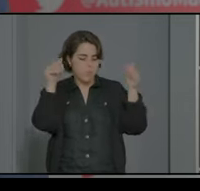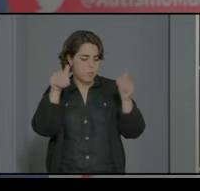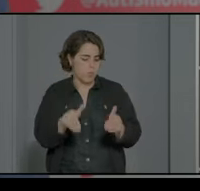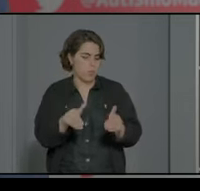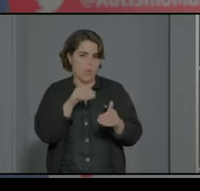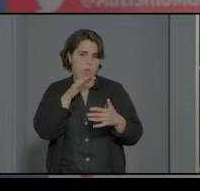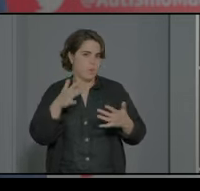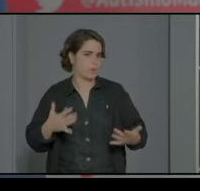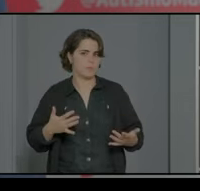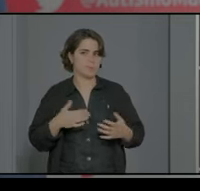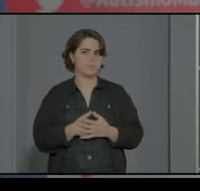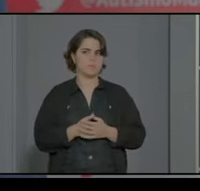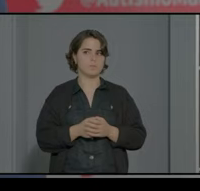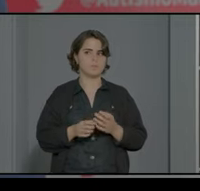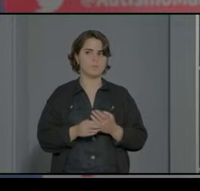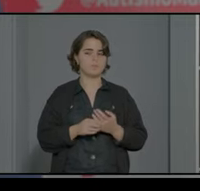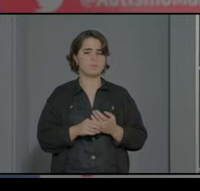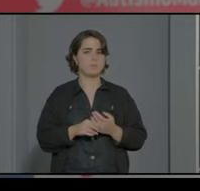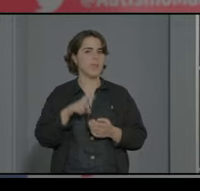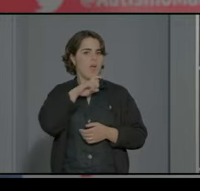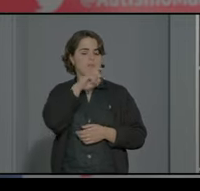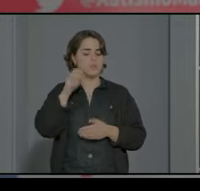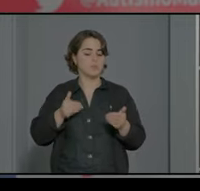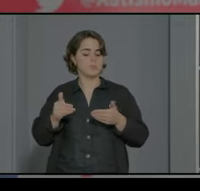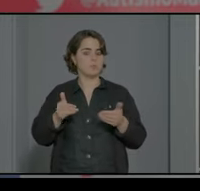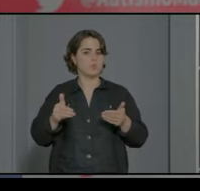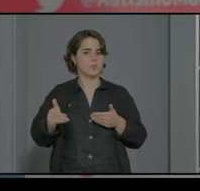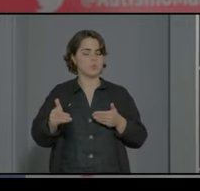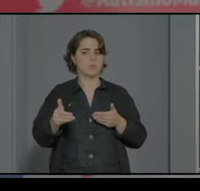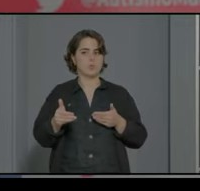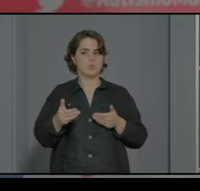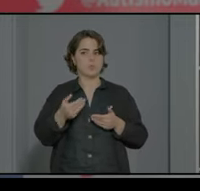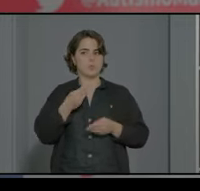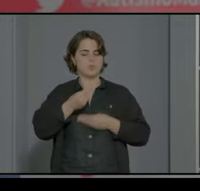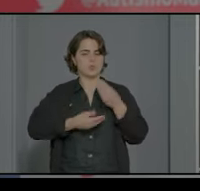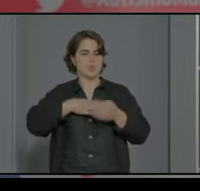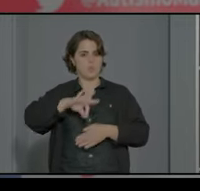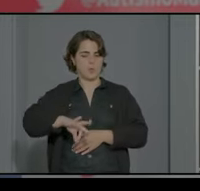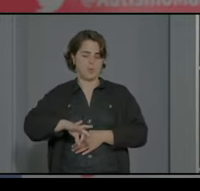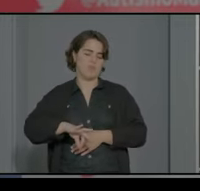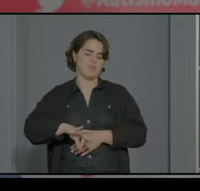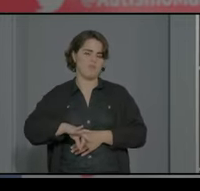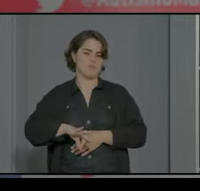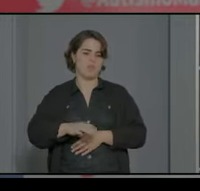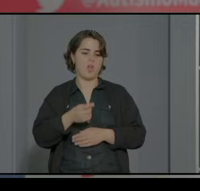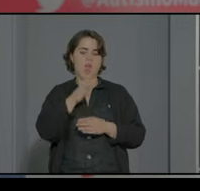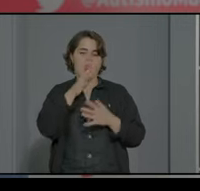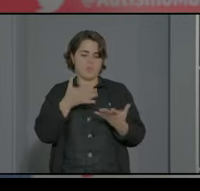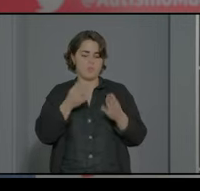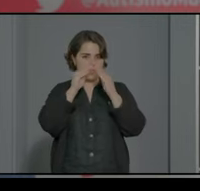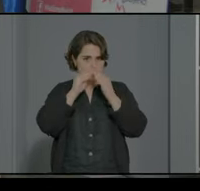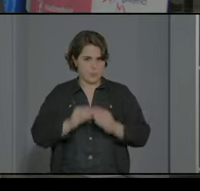y ya os aviso próximamente estará disponible no está todavía estamos trabajando en ello